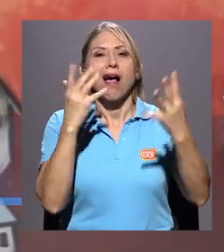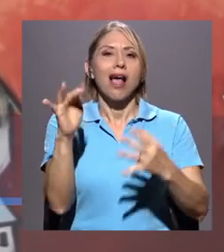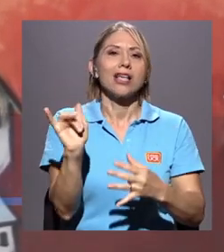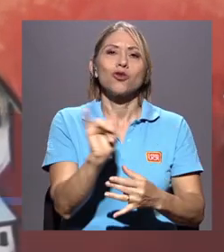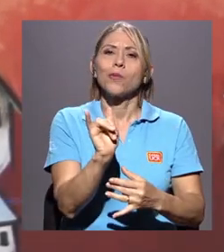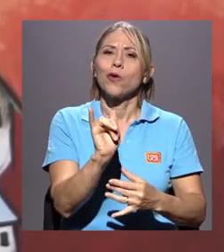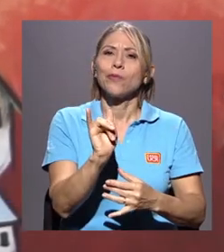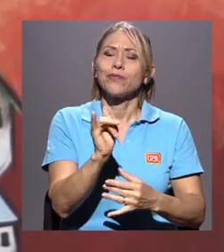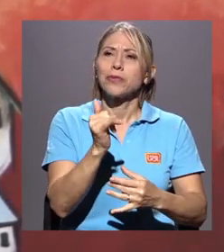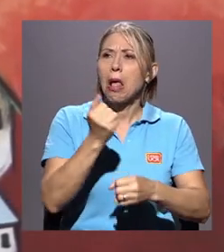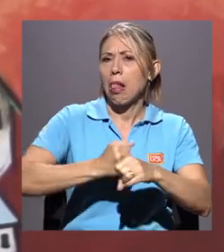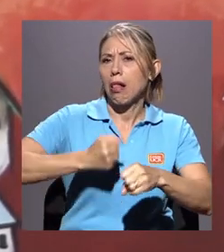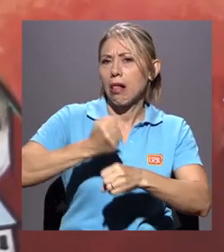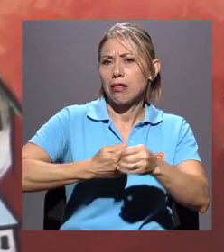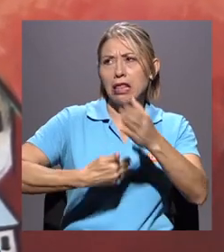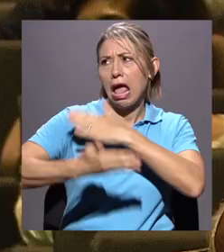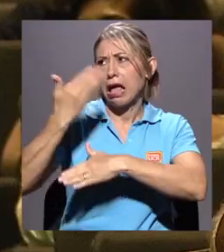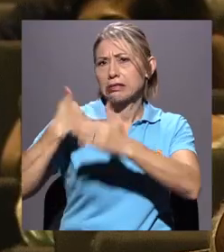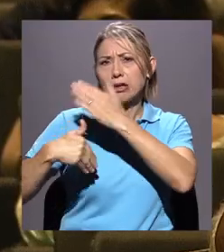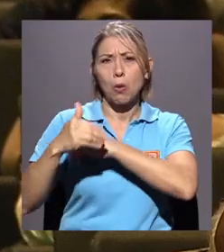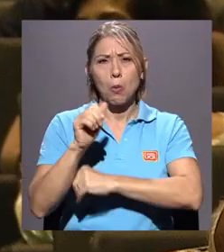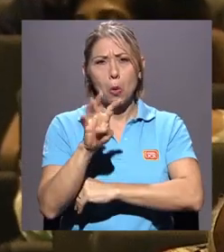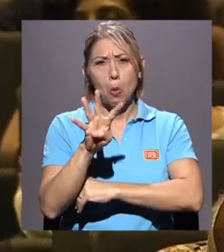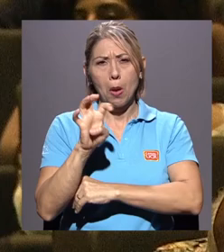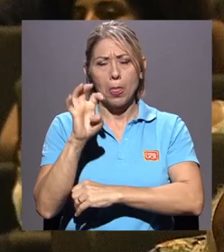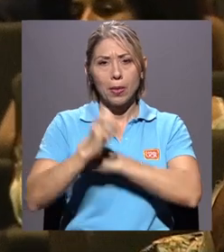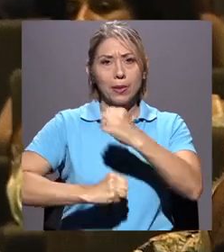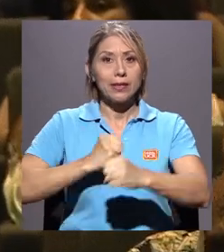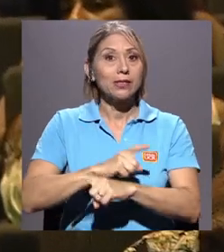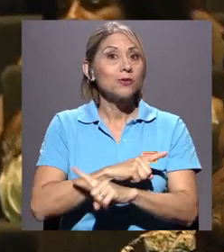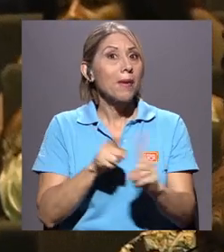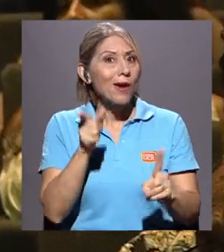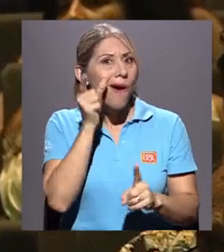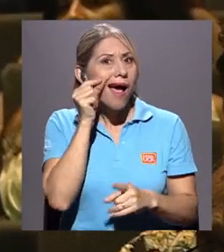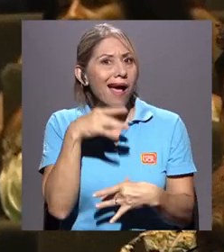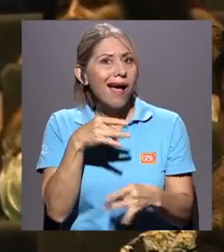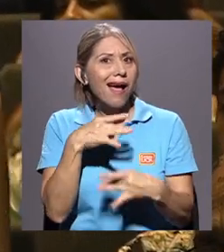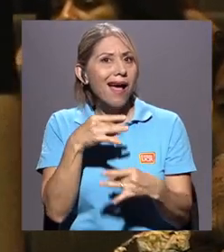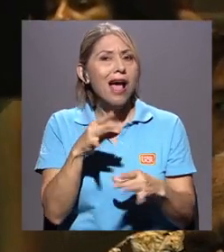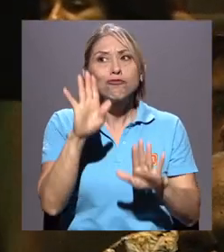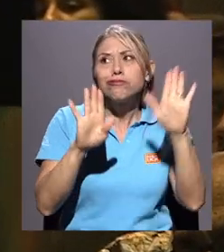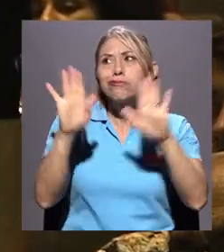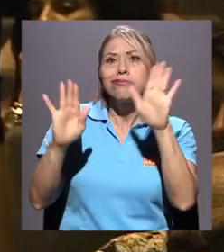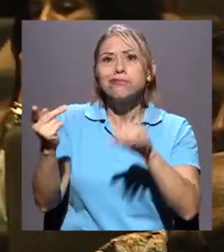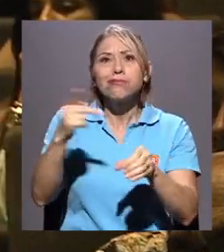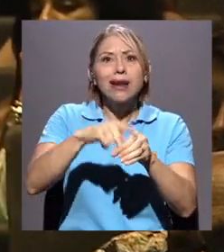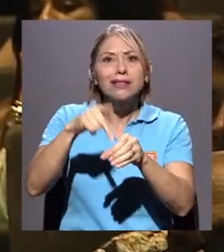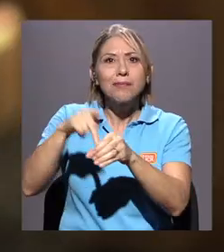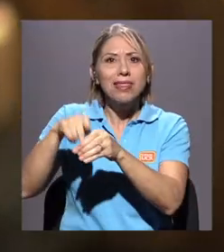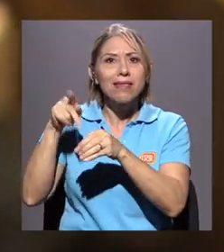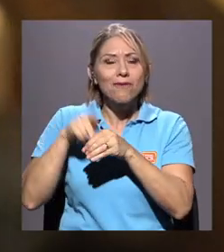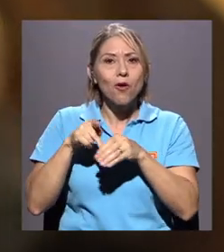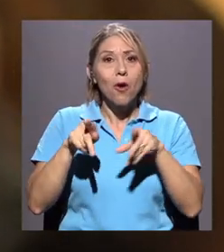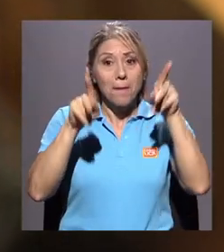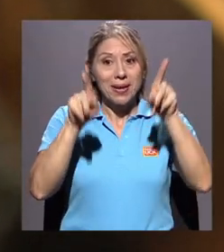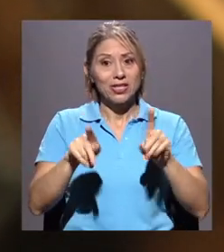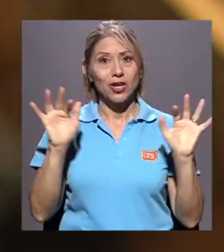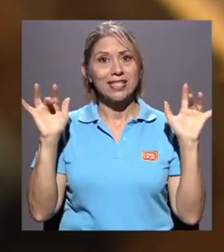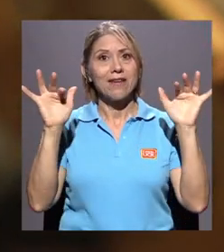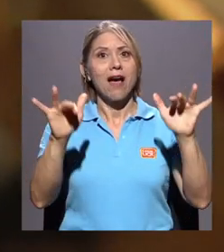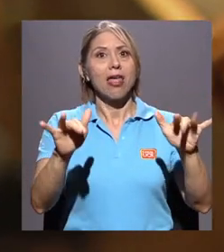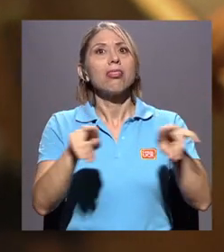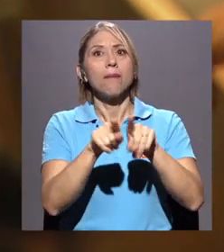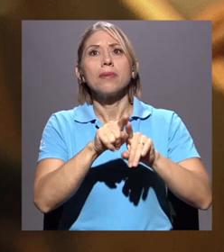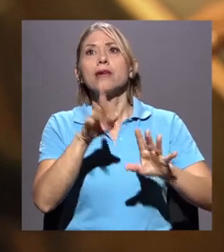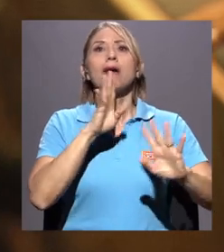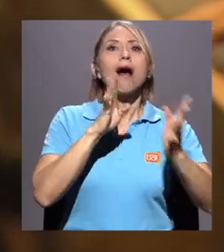cuatro siglos por ahí, pero tiene la curiosidad de que es participativo. Entonces el público dialoga con